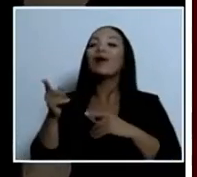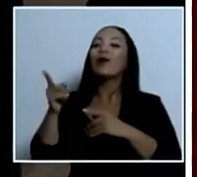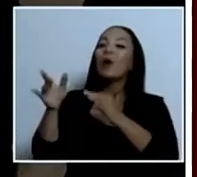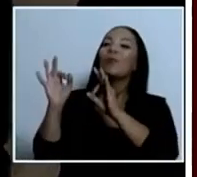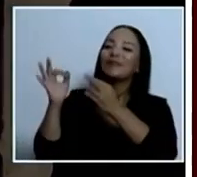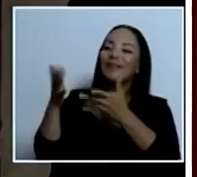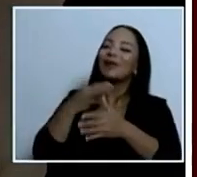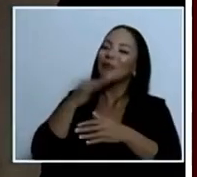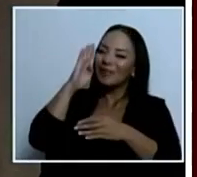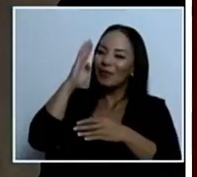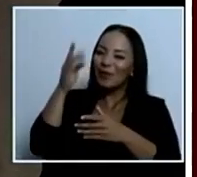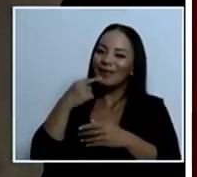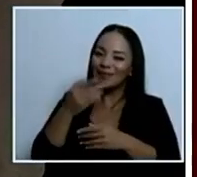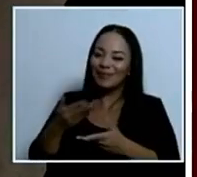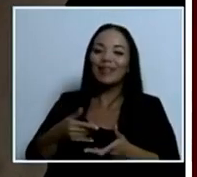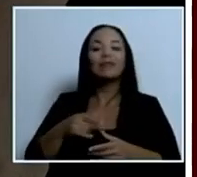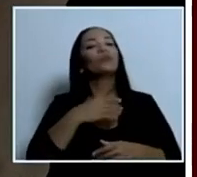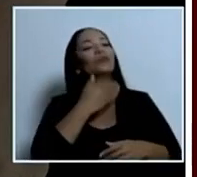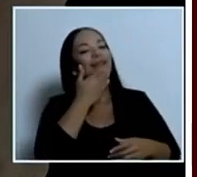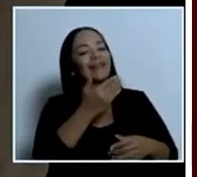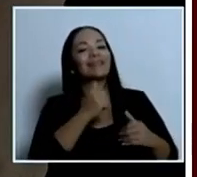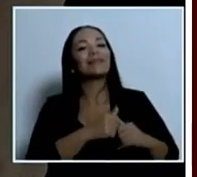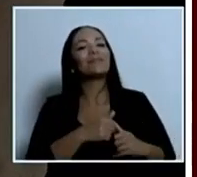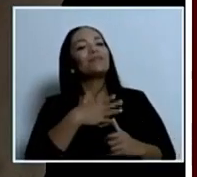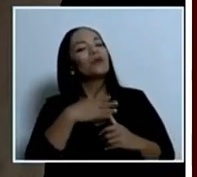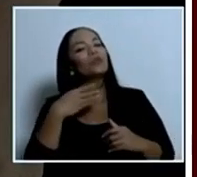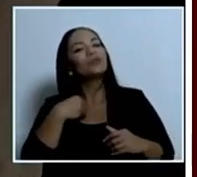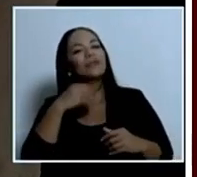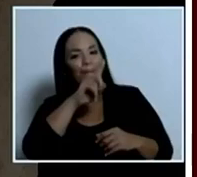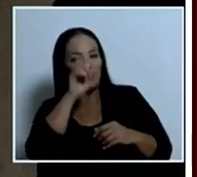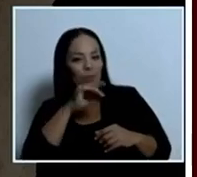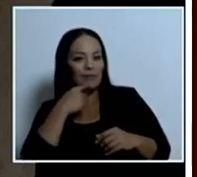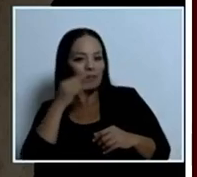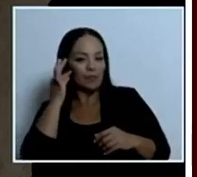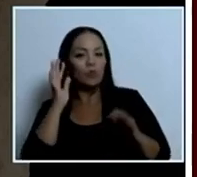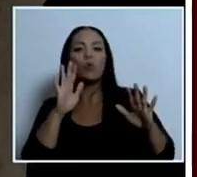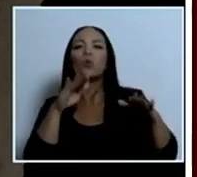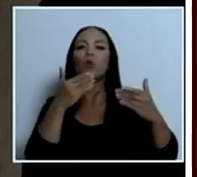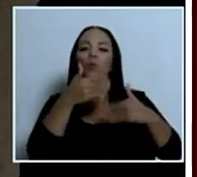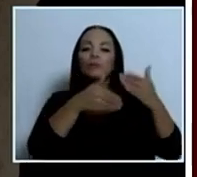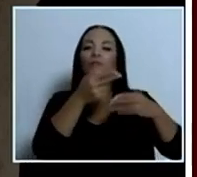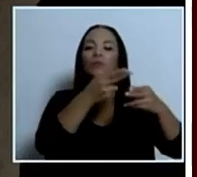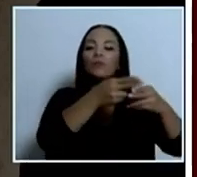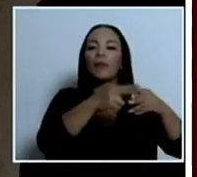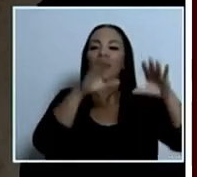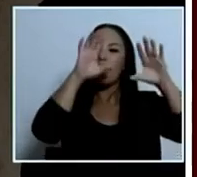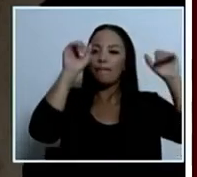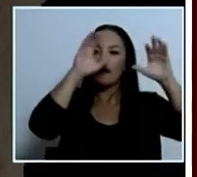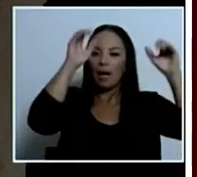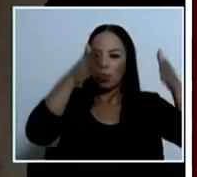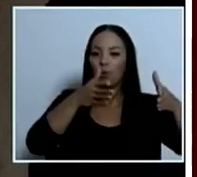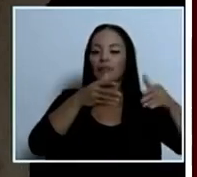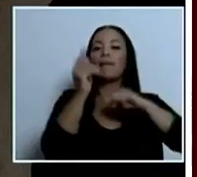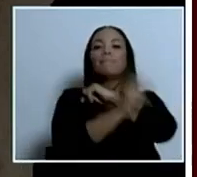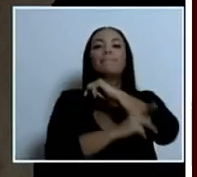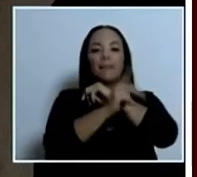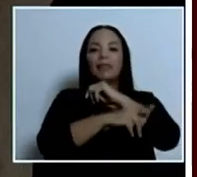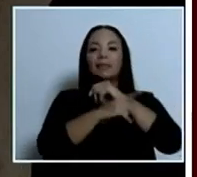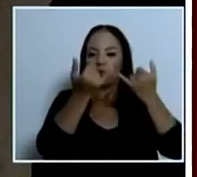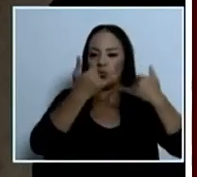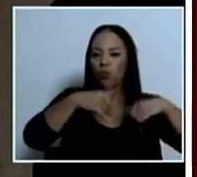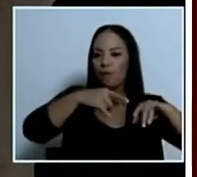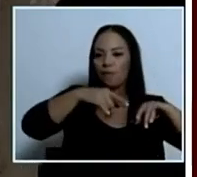que gusto saludarla me gustaría preguntar sobre cómo está avanzando el nombramiento de los embajadores en los países pendientes gracias